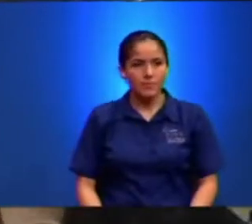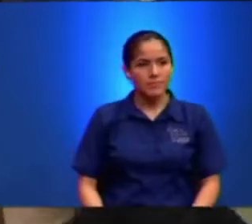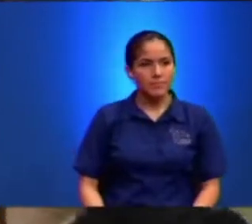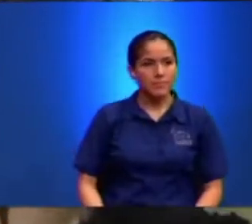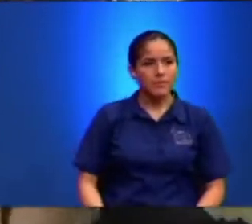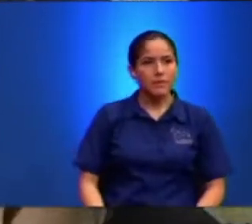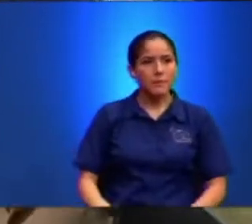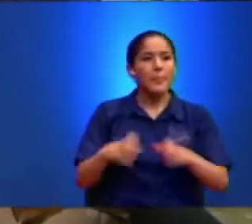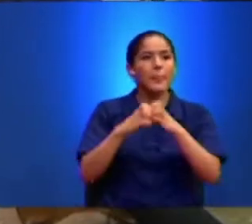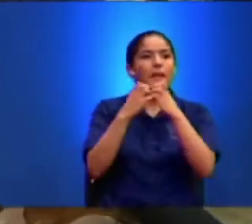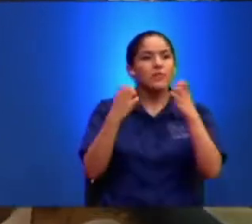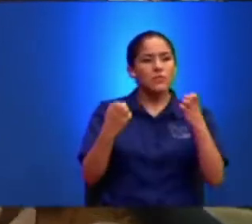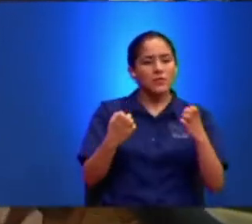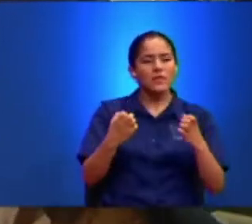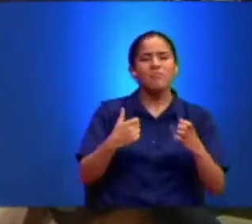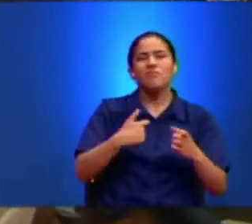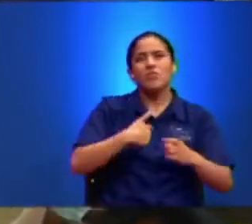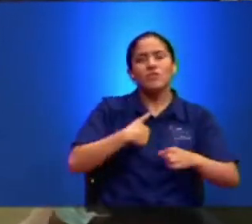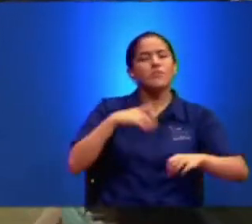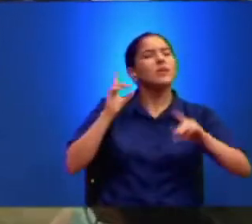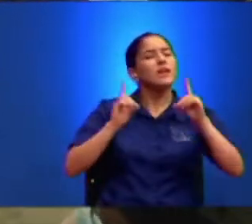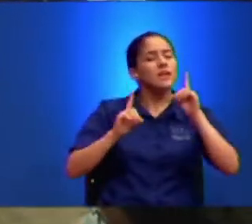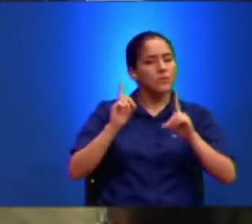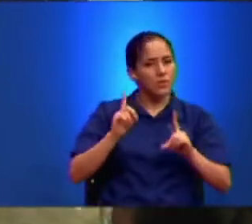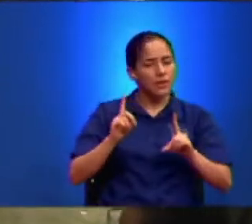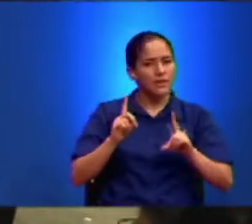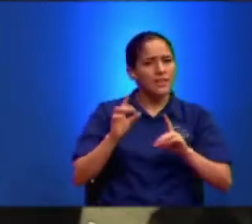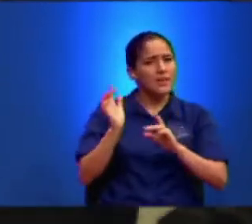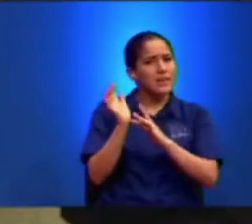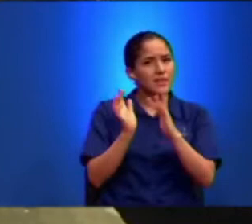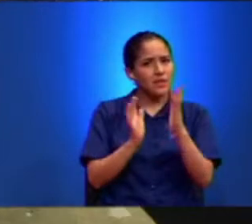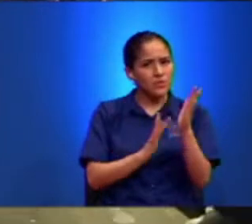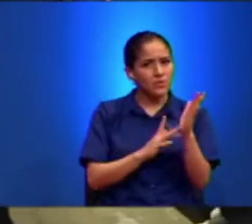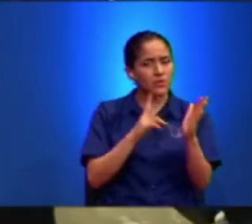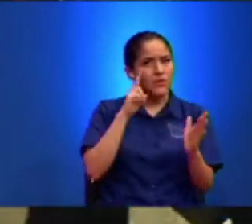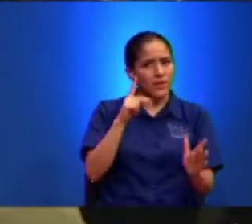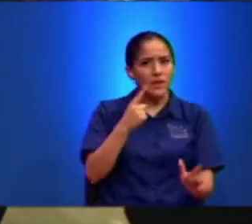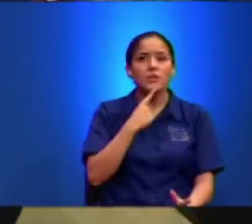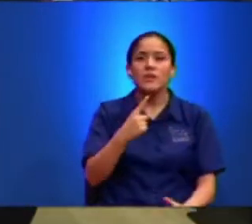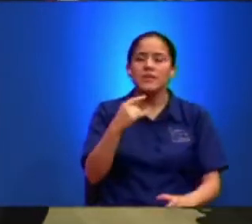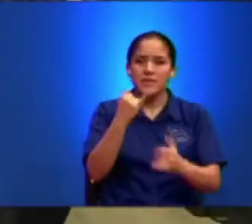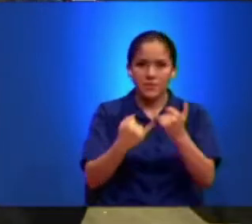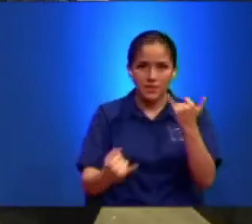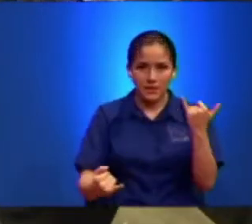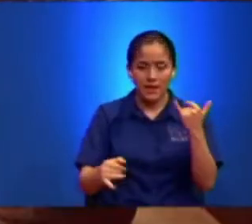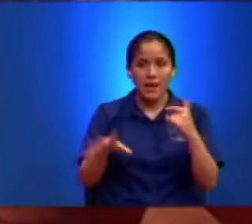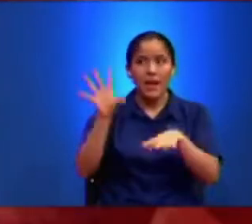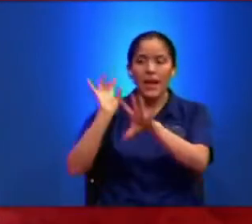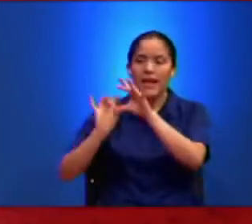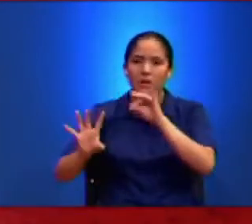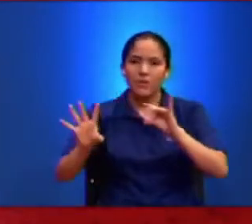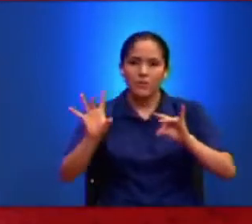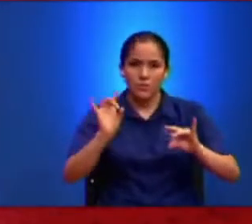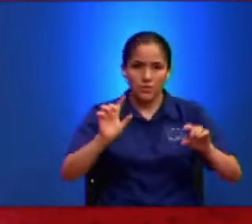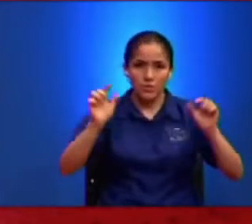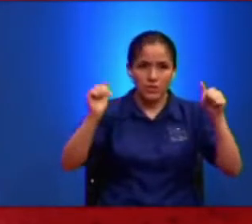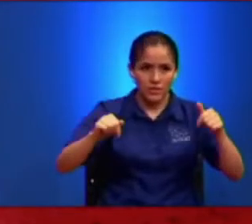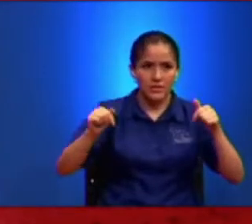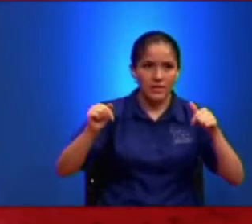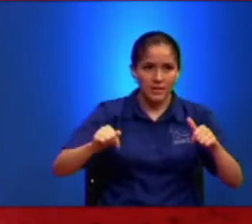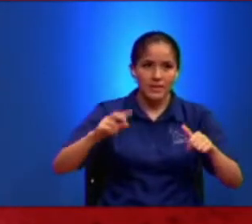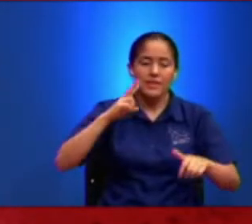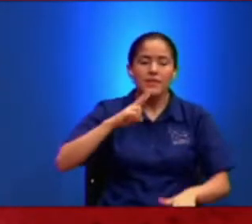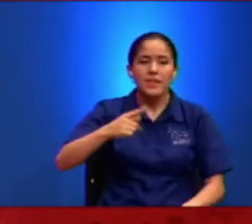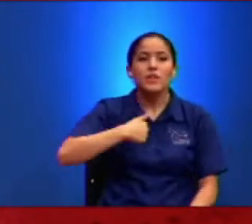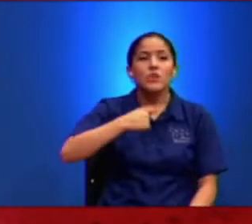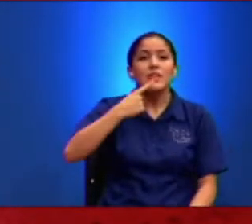Entonces Aquí Me Surge Una Gran Duda Jesús Mire Lo Que Le Dice Al Final Algunos De Los Que Están Aquí En Verdad